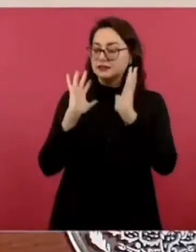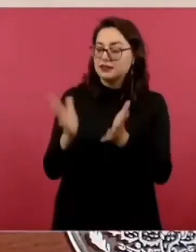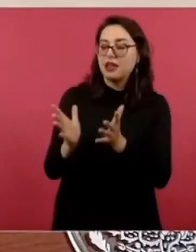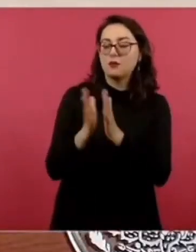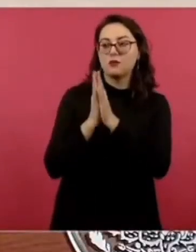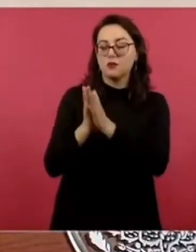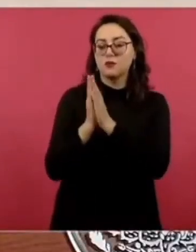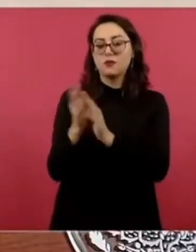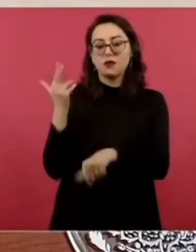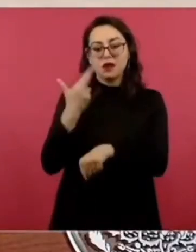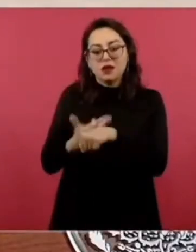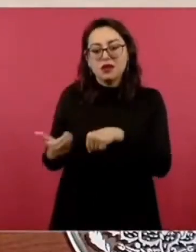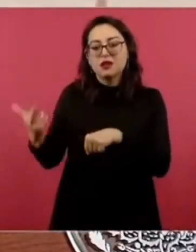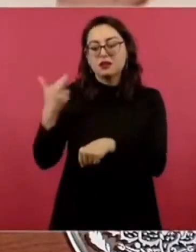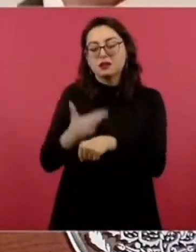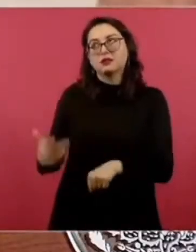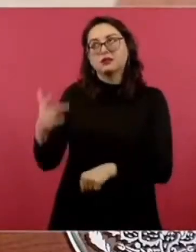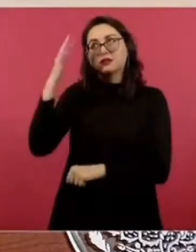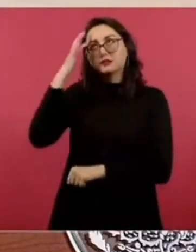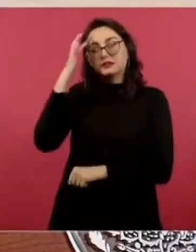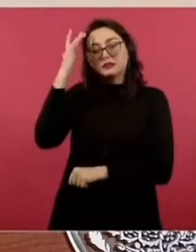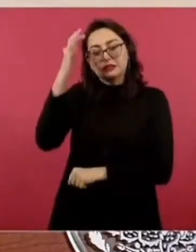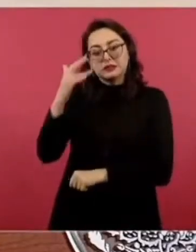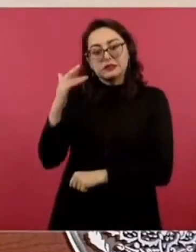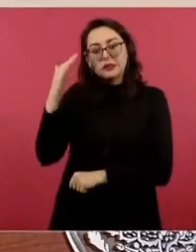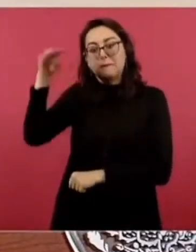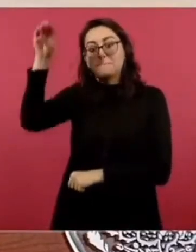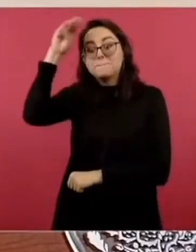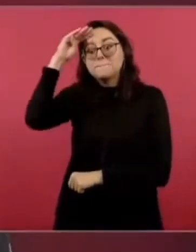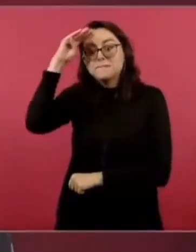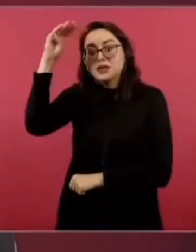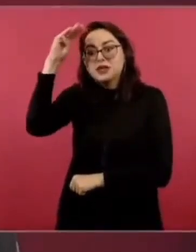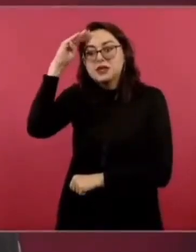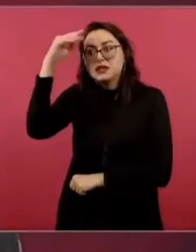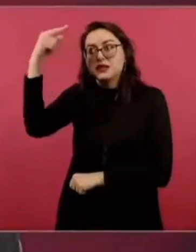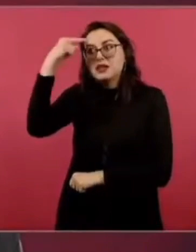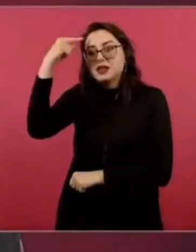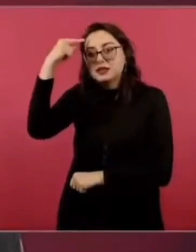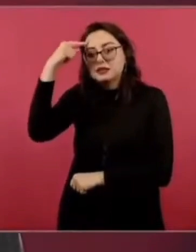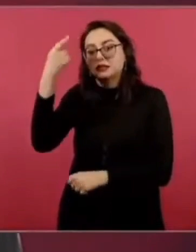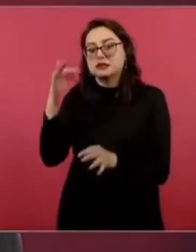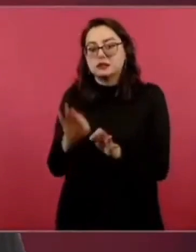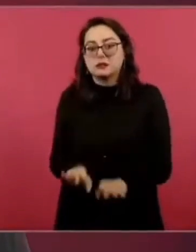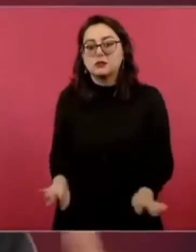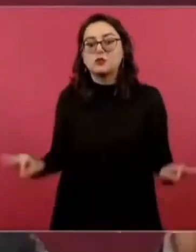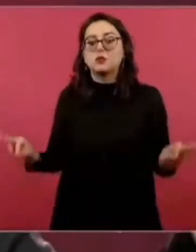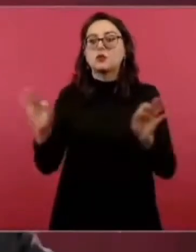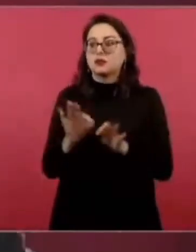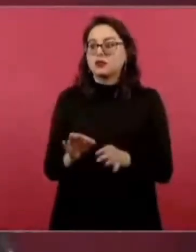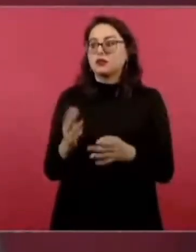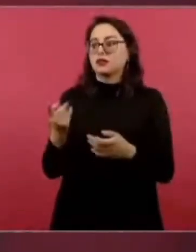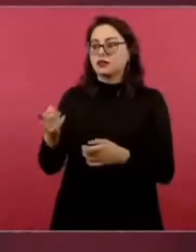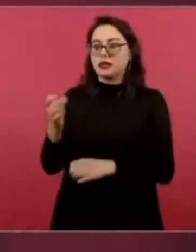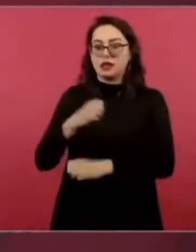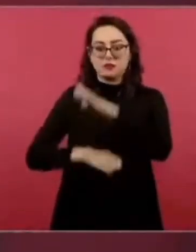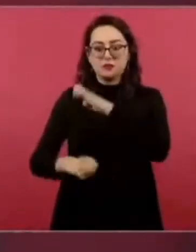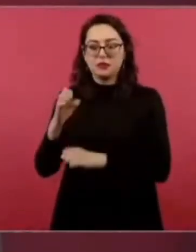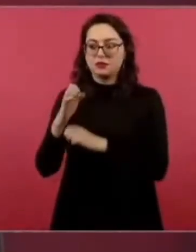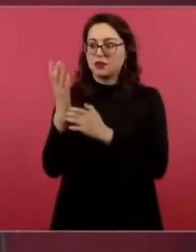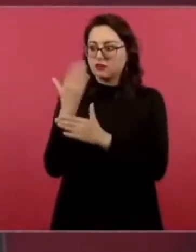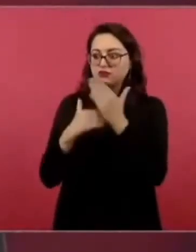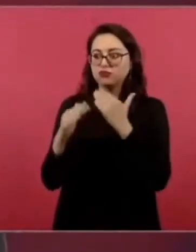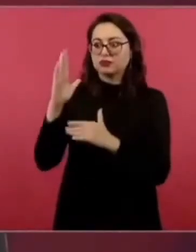y que piense en los